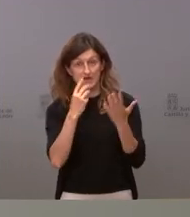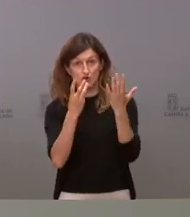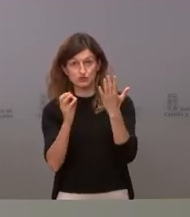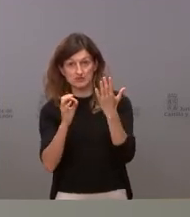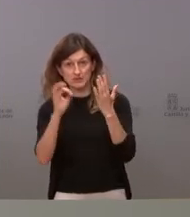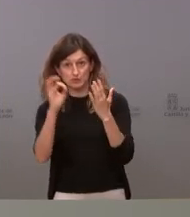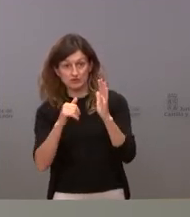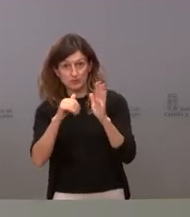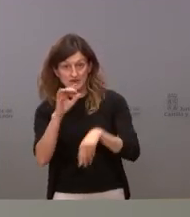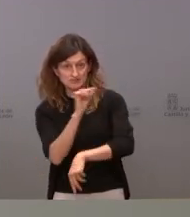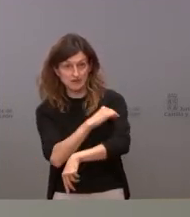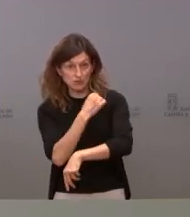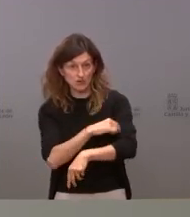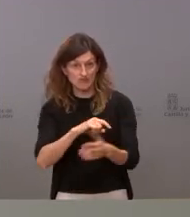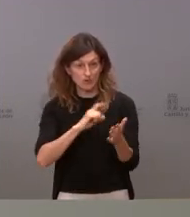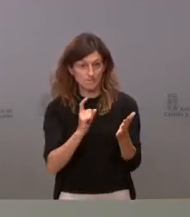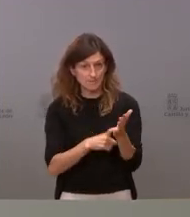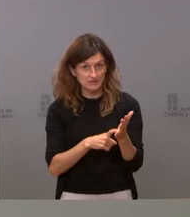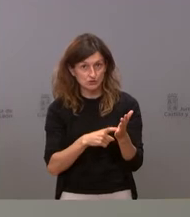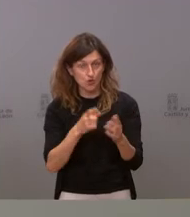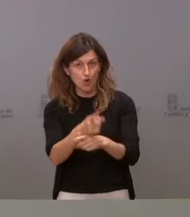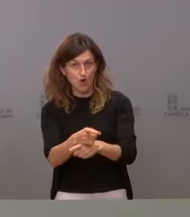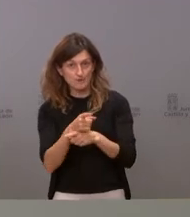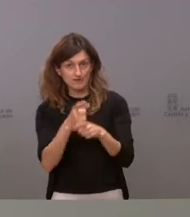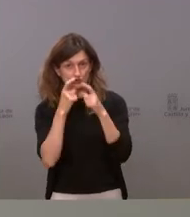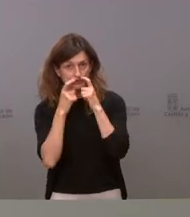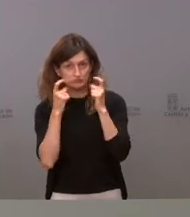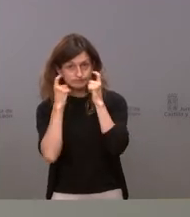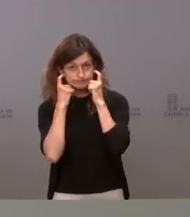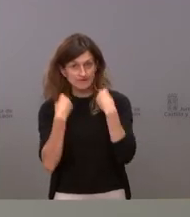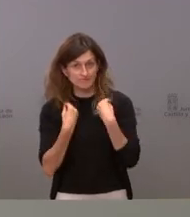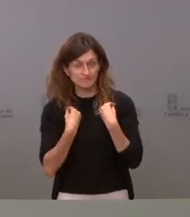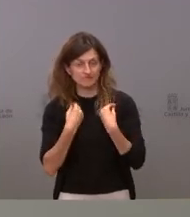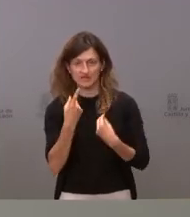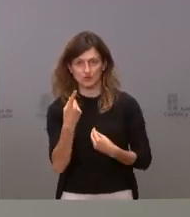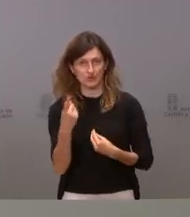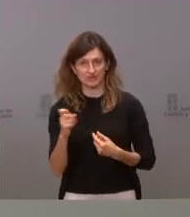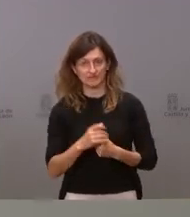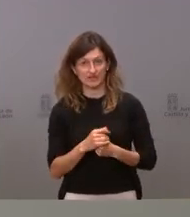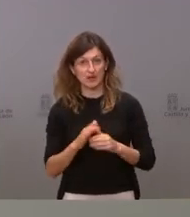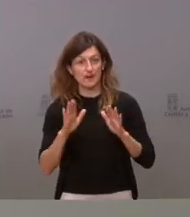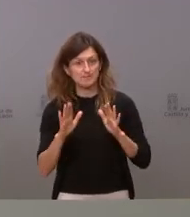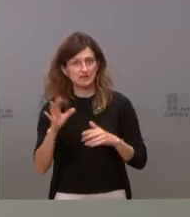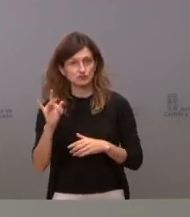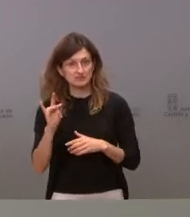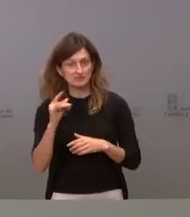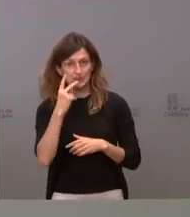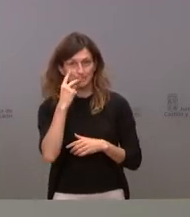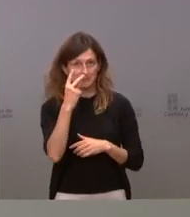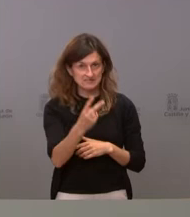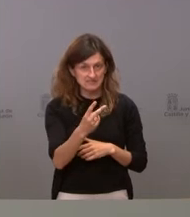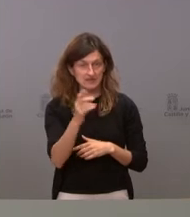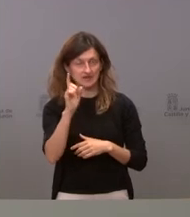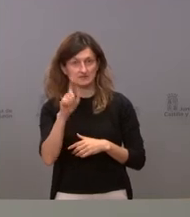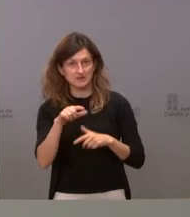o más de vacunados al completo, no será obligatoria para los residentes, para las personas residentes, pero sí para las visitas y para